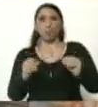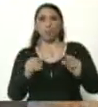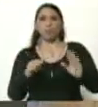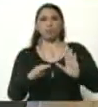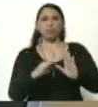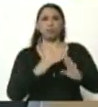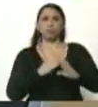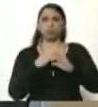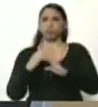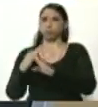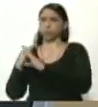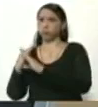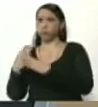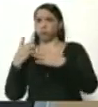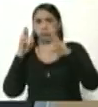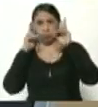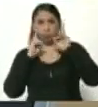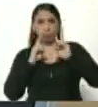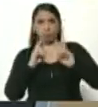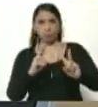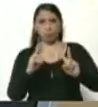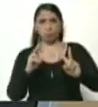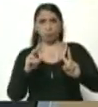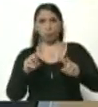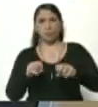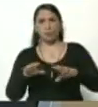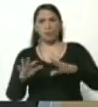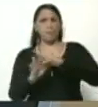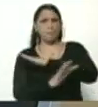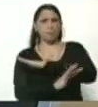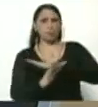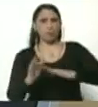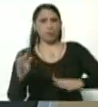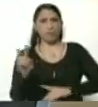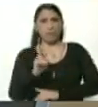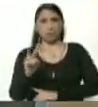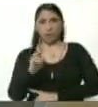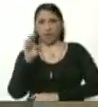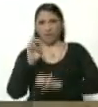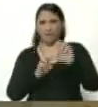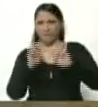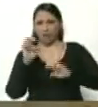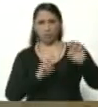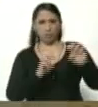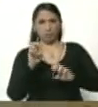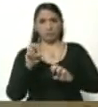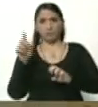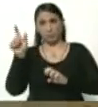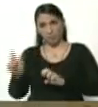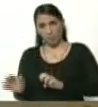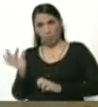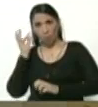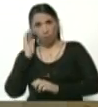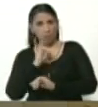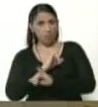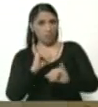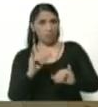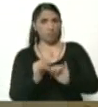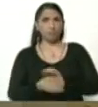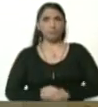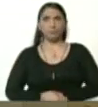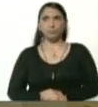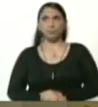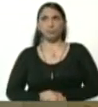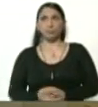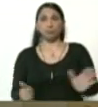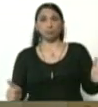sanitario y epidemiológico en la frontera venezolana. Esta es una mujer que, bueno, fue captada